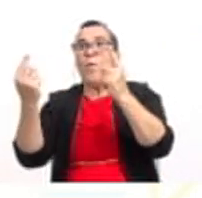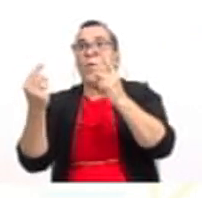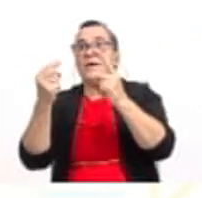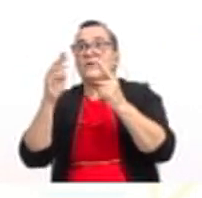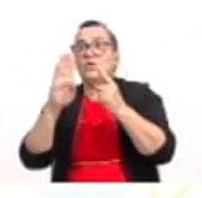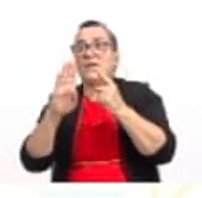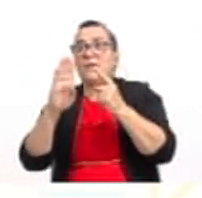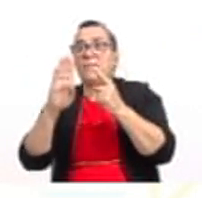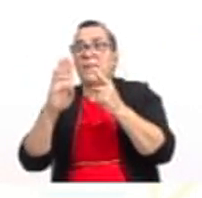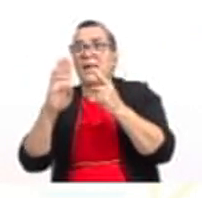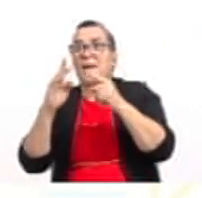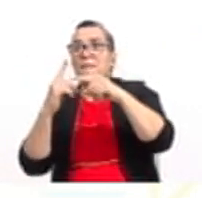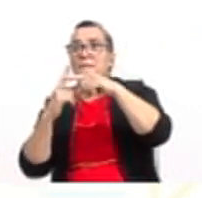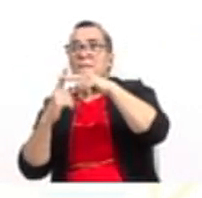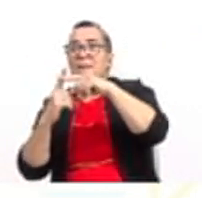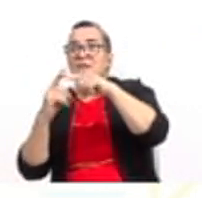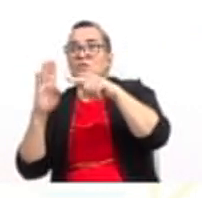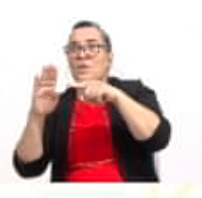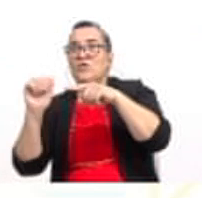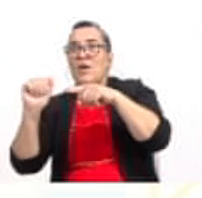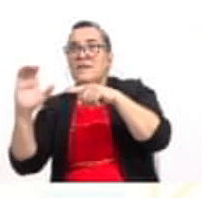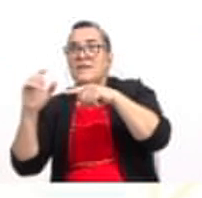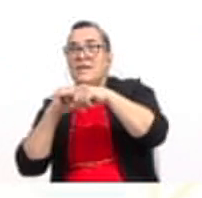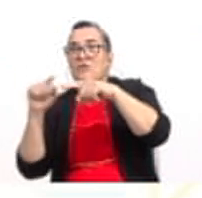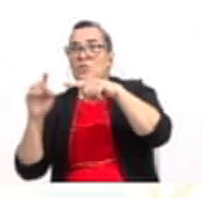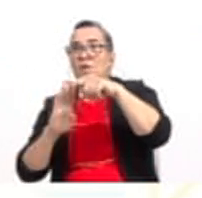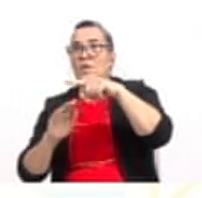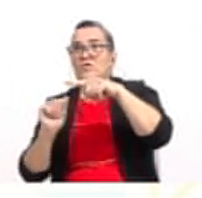por c sobre 4a a la 2.